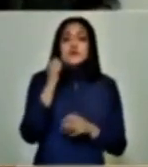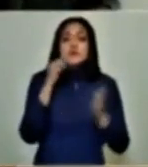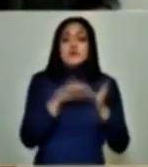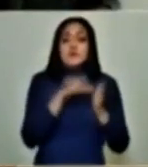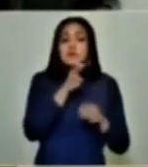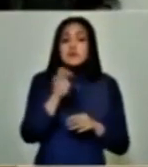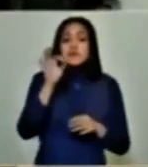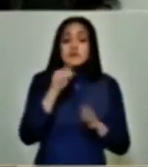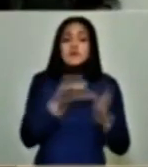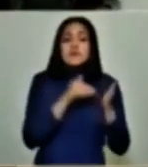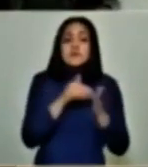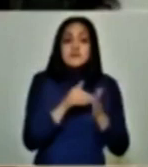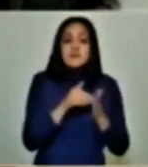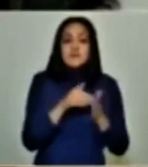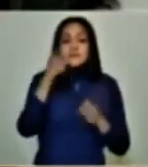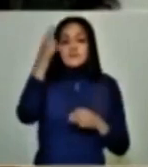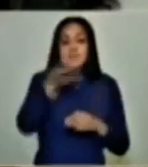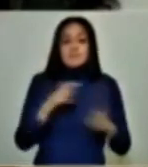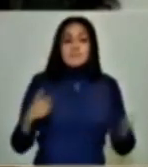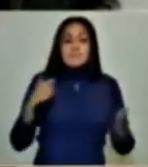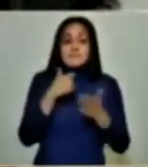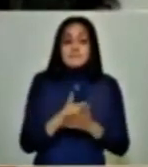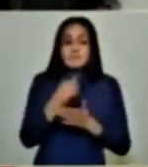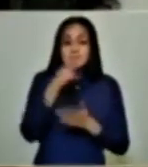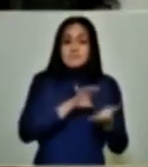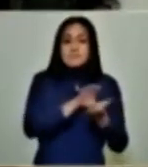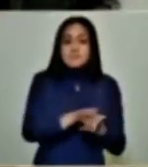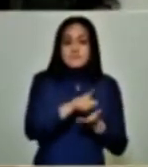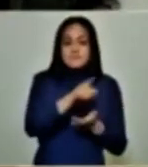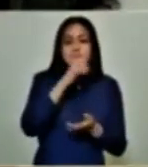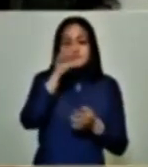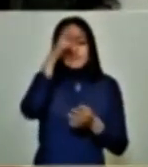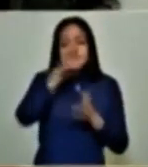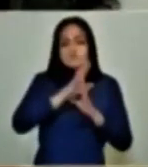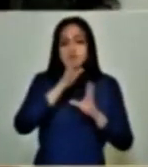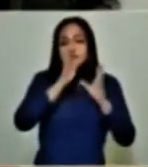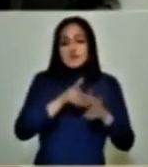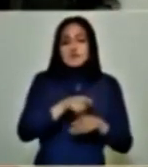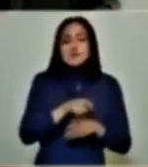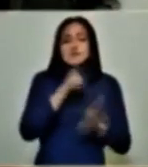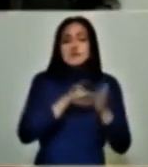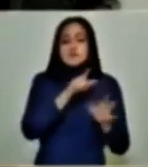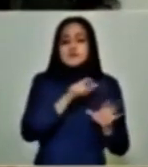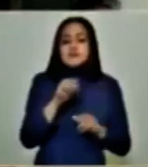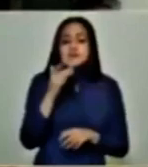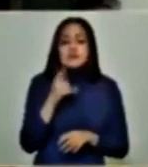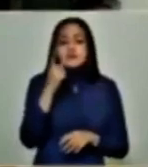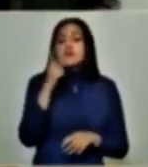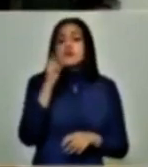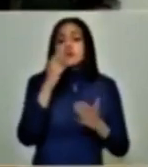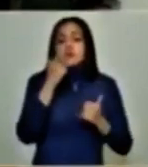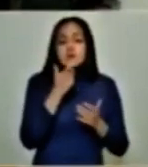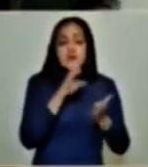340 millones provienen del recurso etiquetado y 1 mil 750 del recurso no